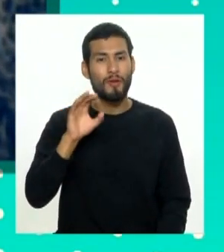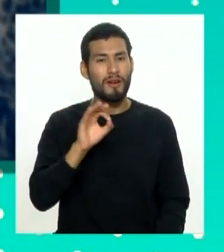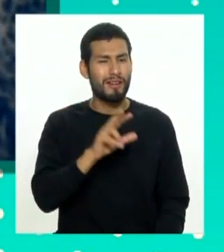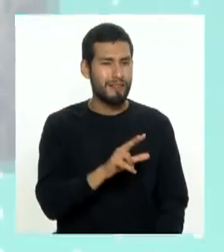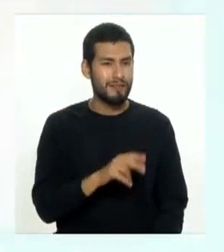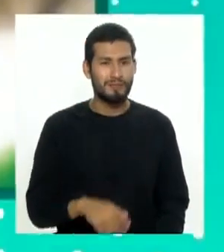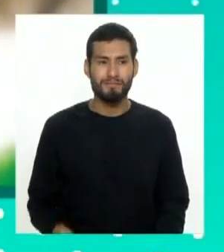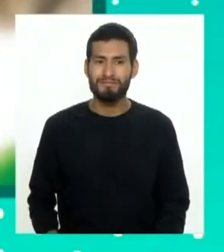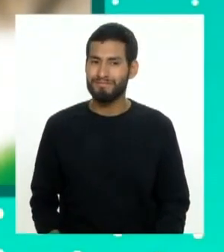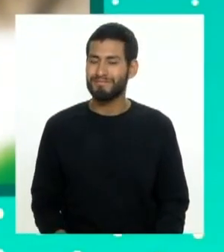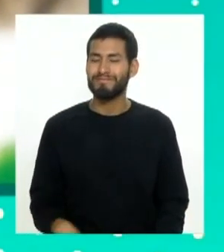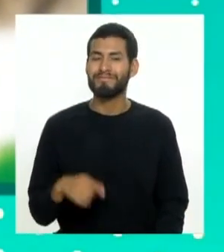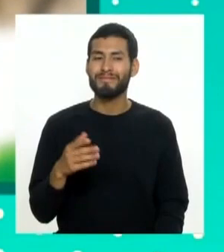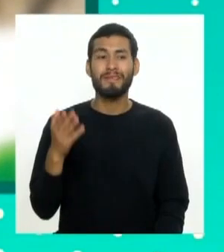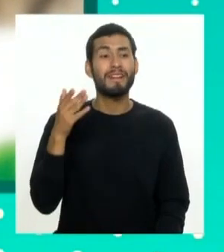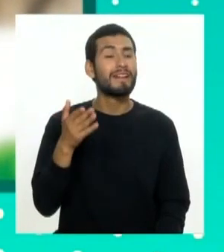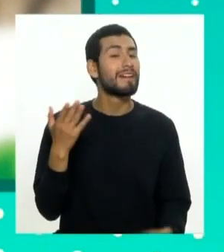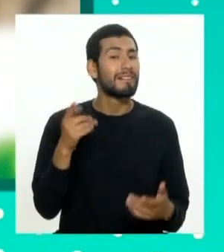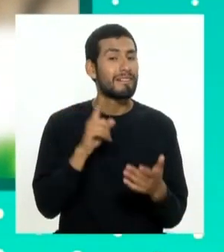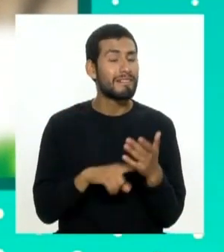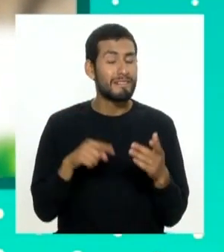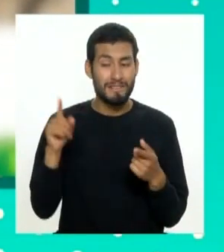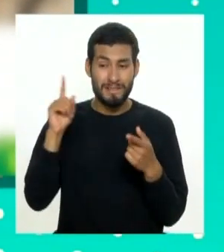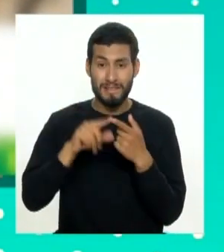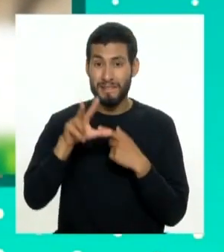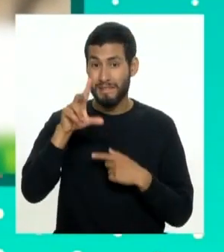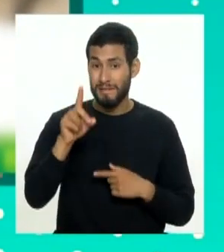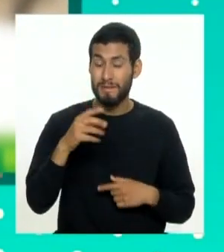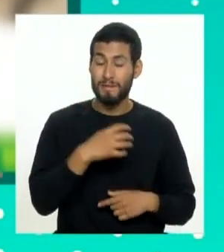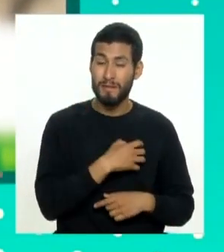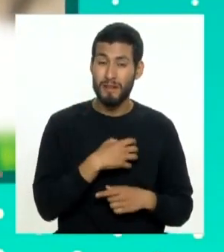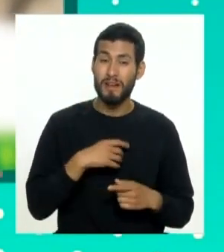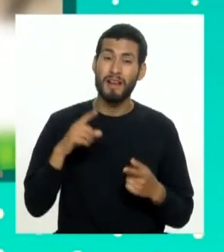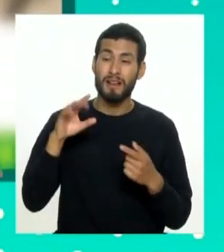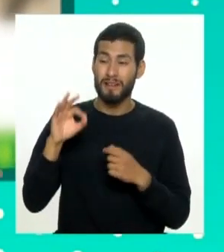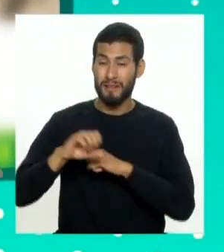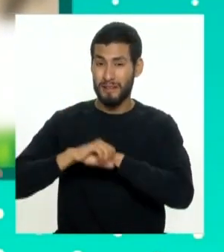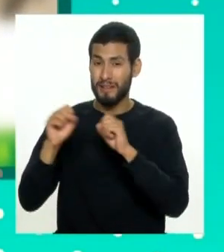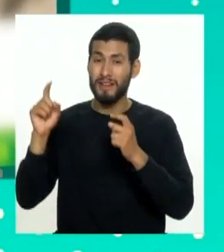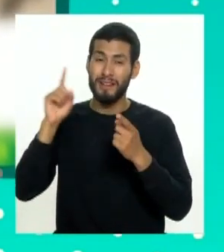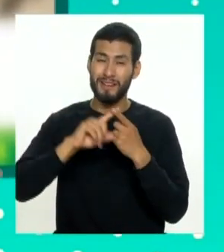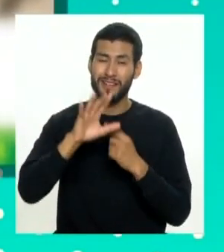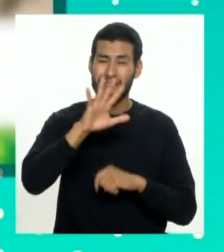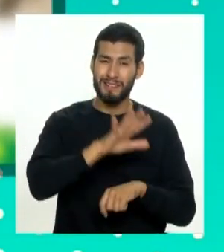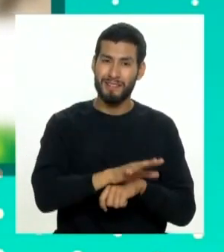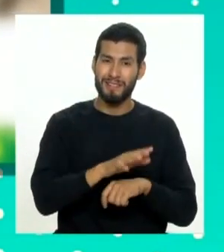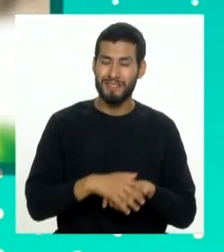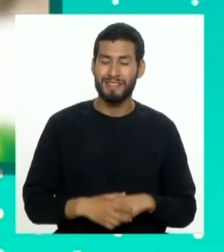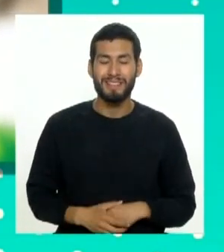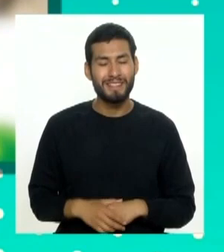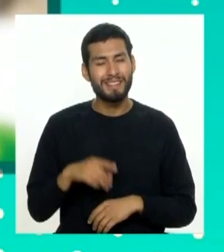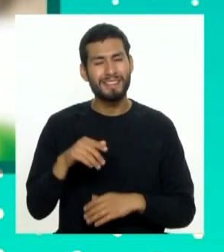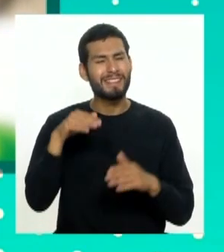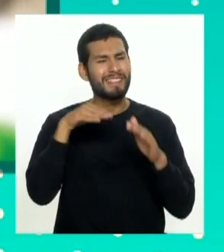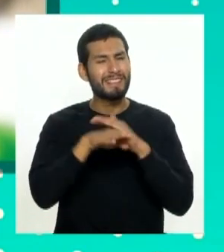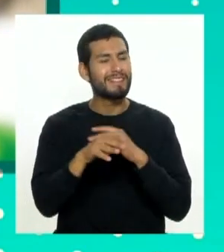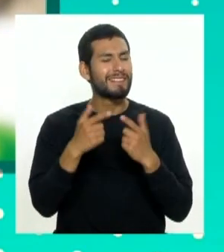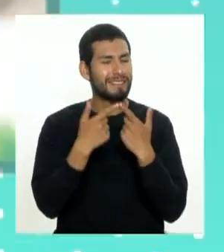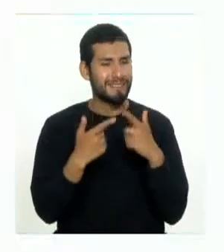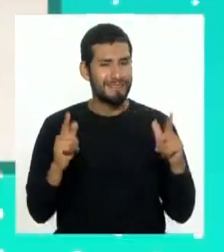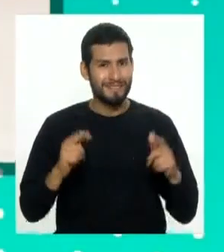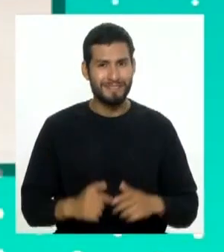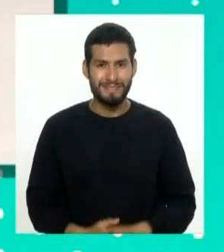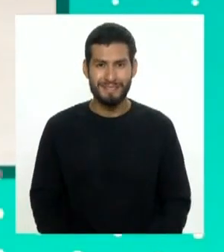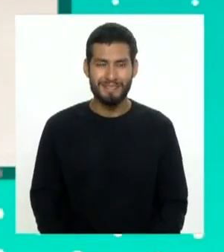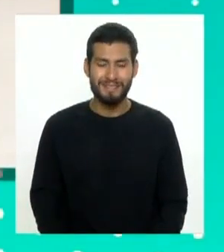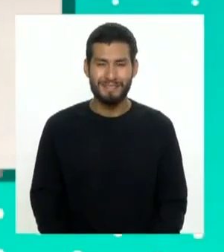El evento se realizará hasta el 31 de mayo de 9 de la mañana a 5 de la tarde el ingreso es libre